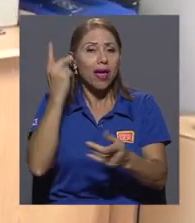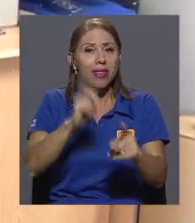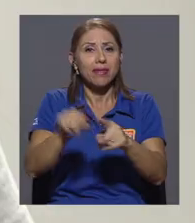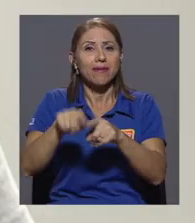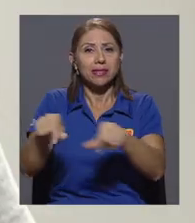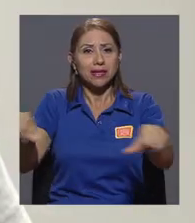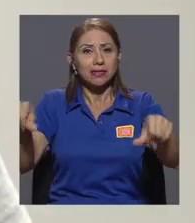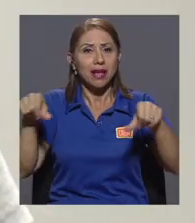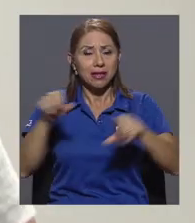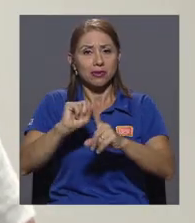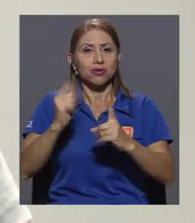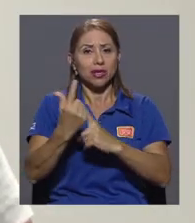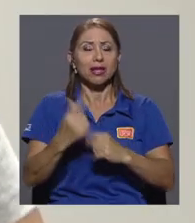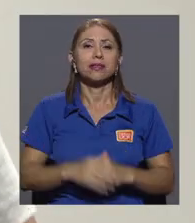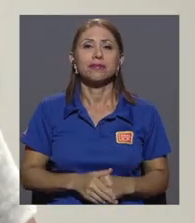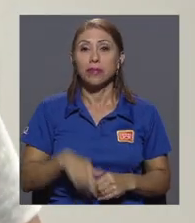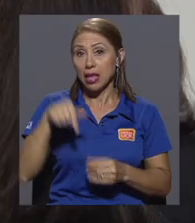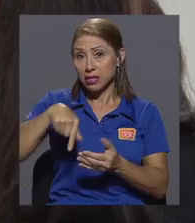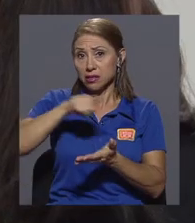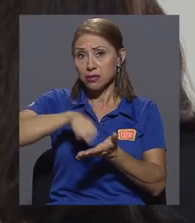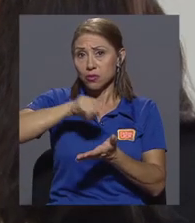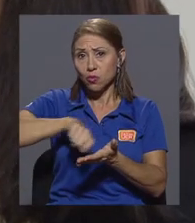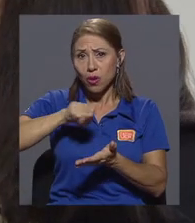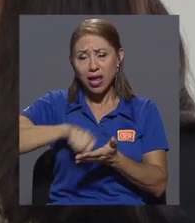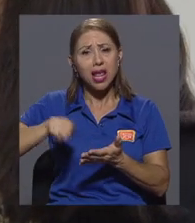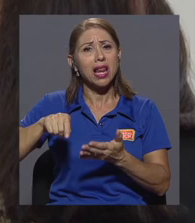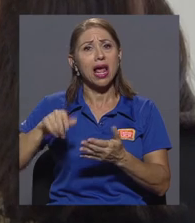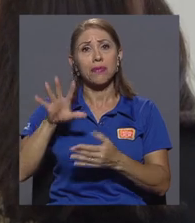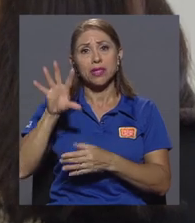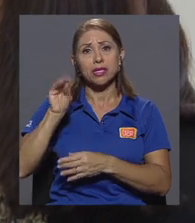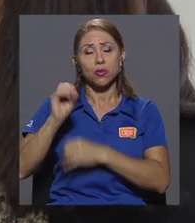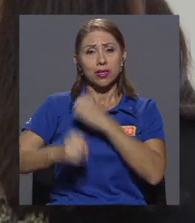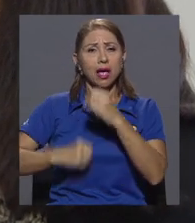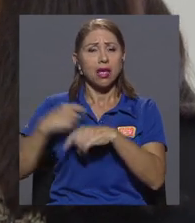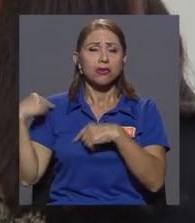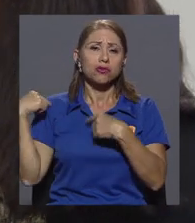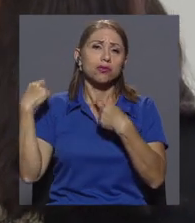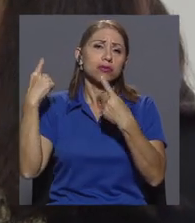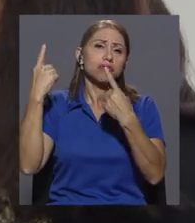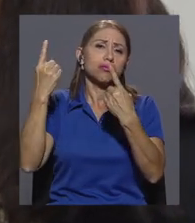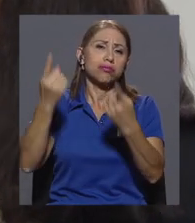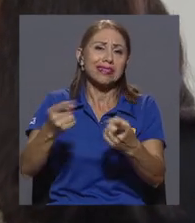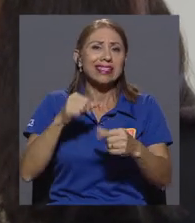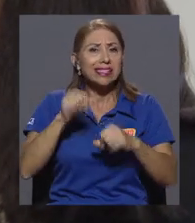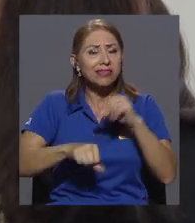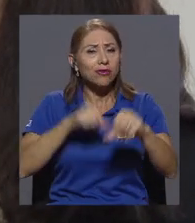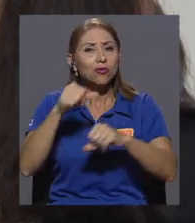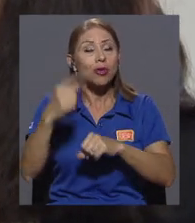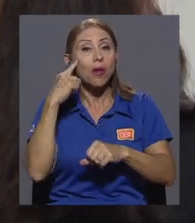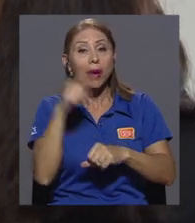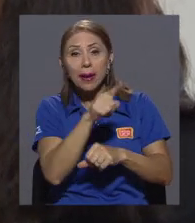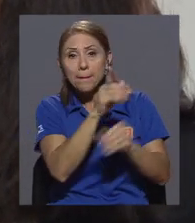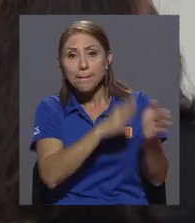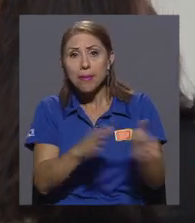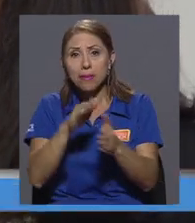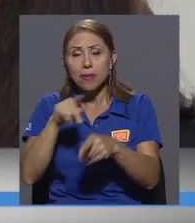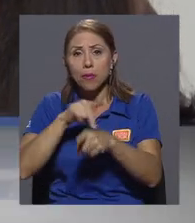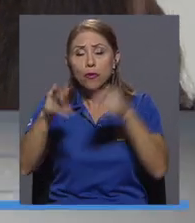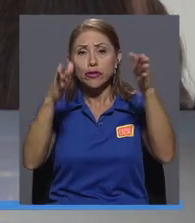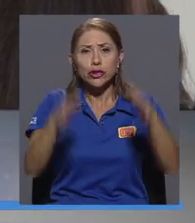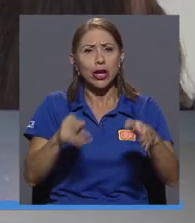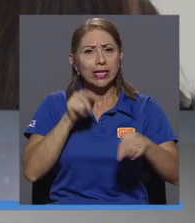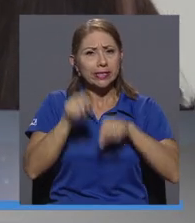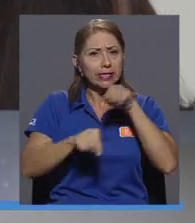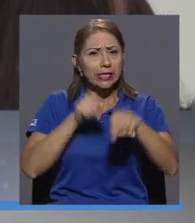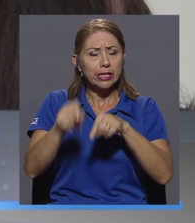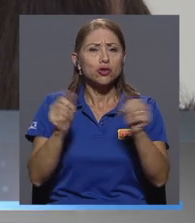social. La escuela se ha esforzado mucho a lo largo de los 50 años a generar profesionales críticos, gente con una